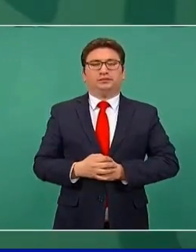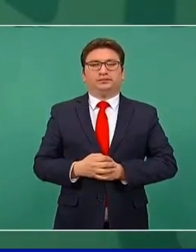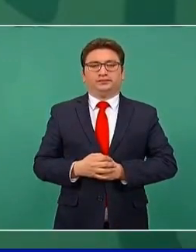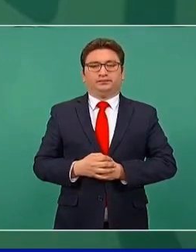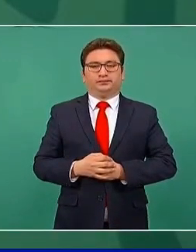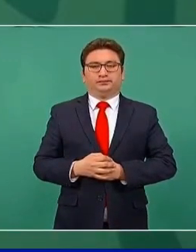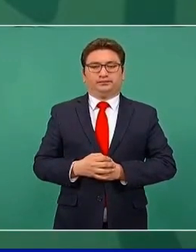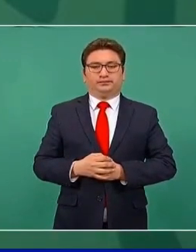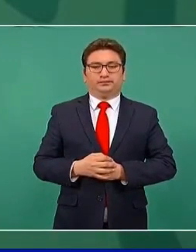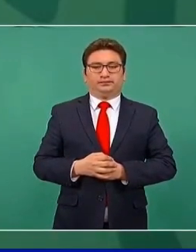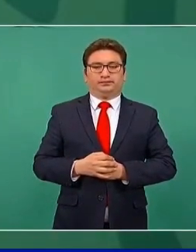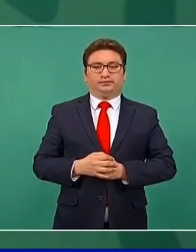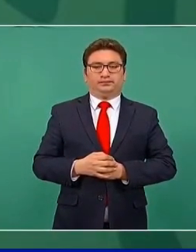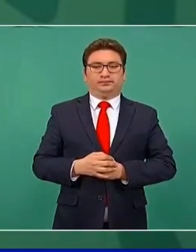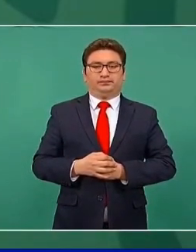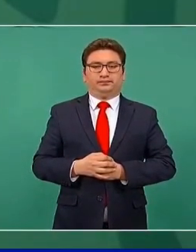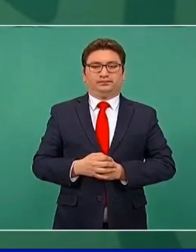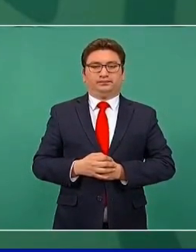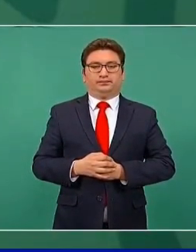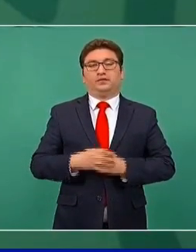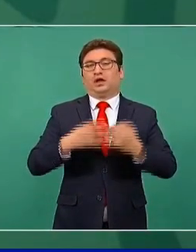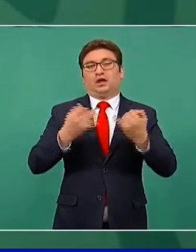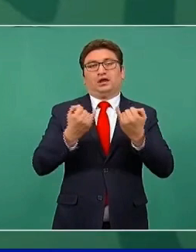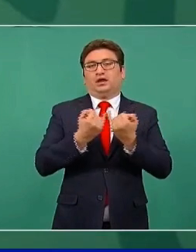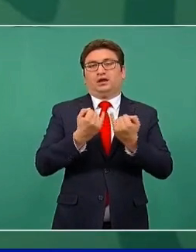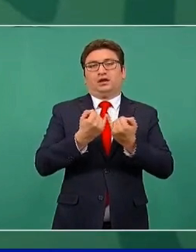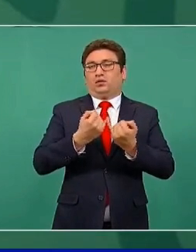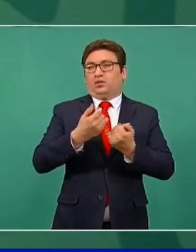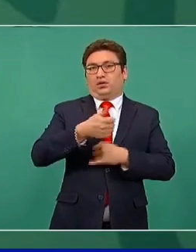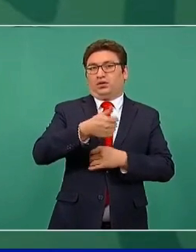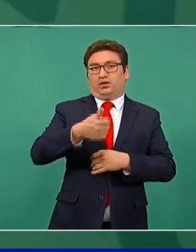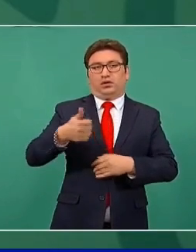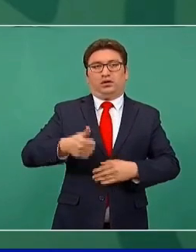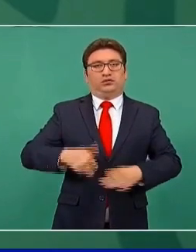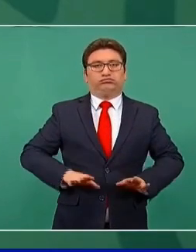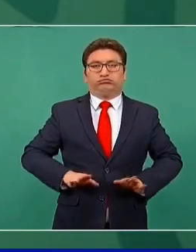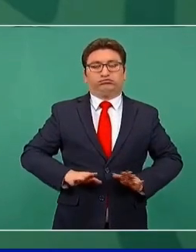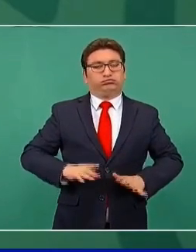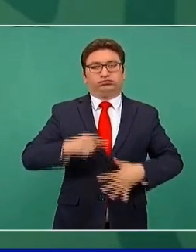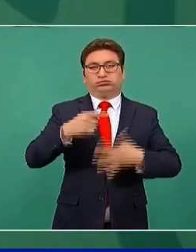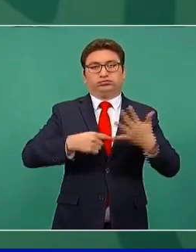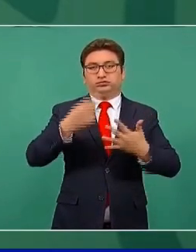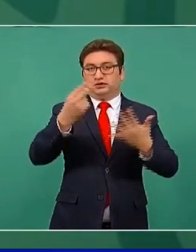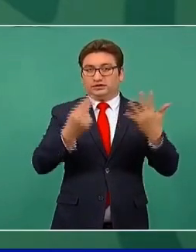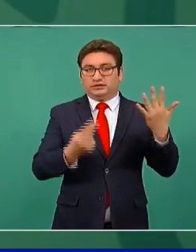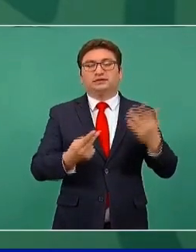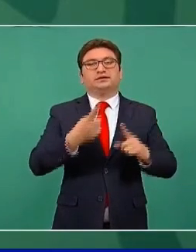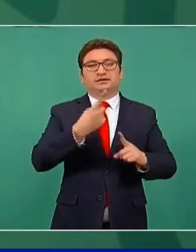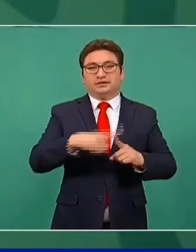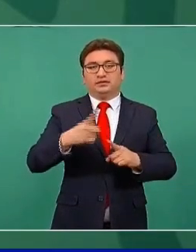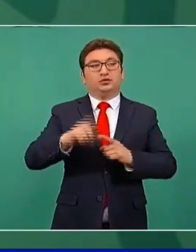a las necesidades de producción,